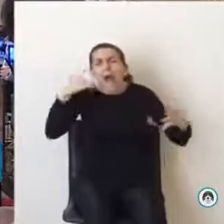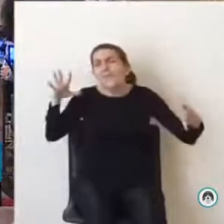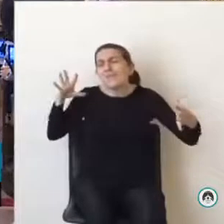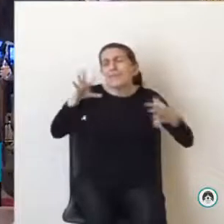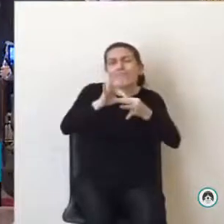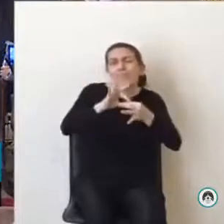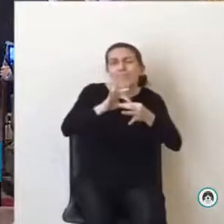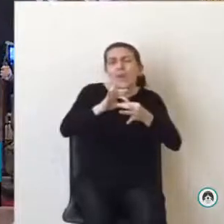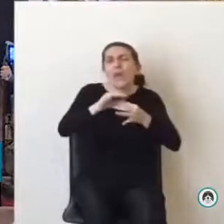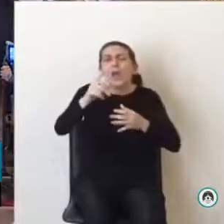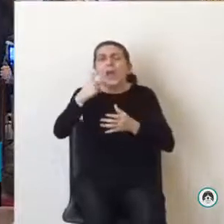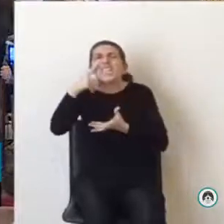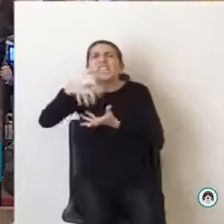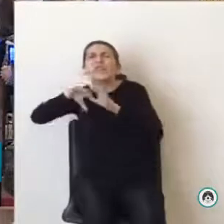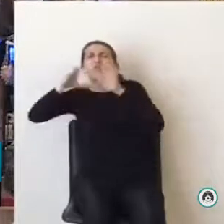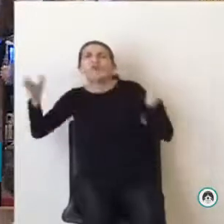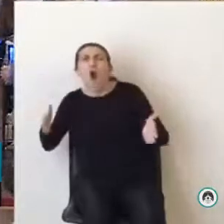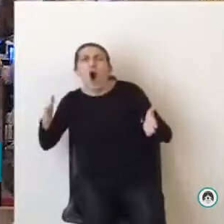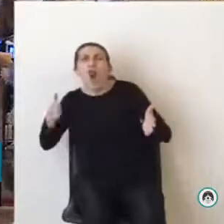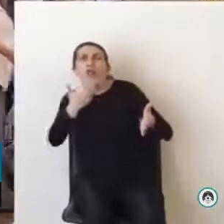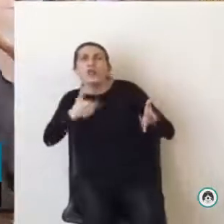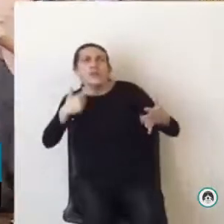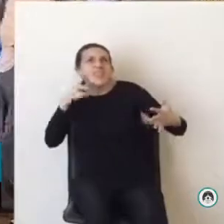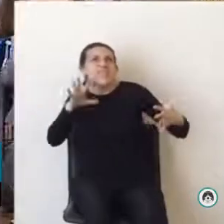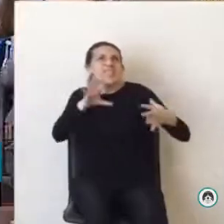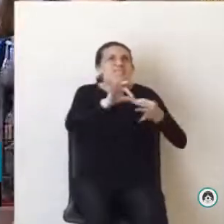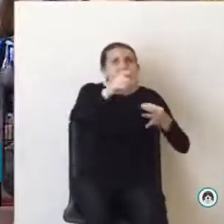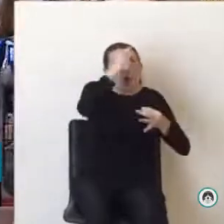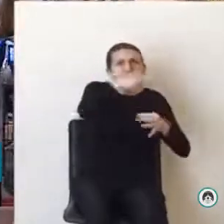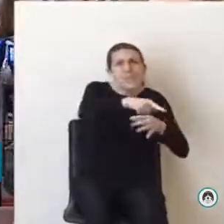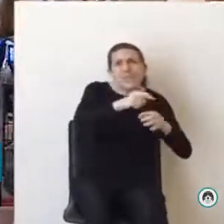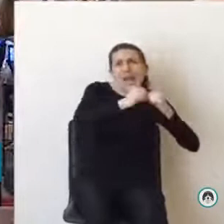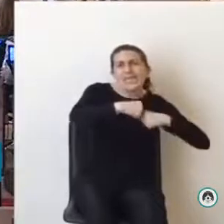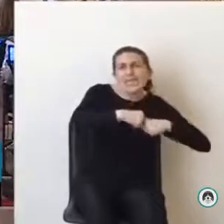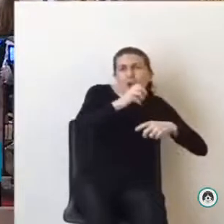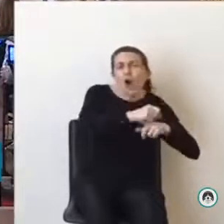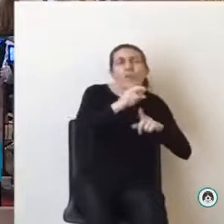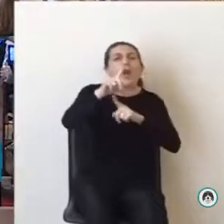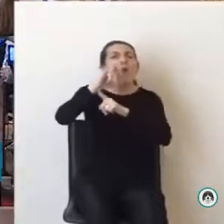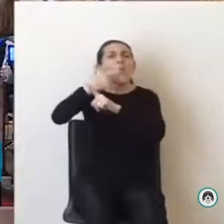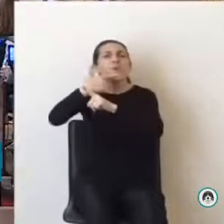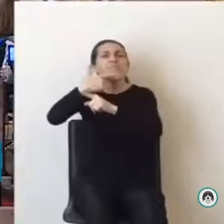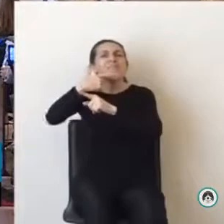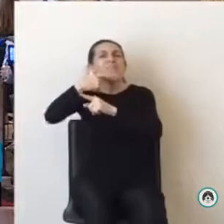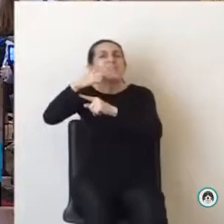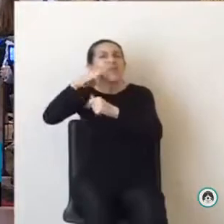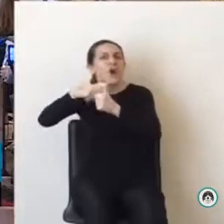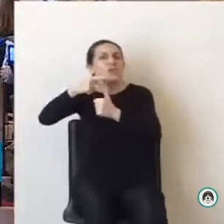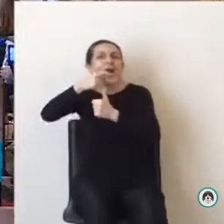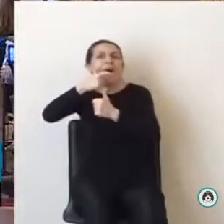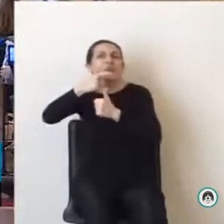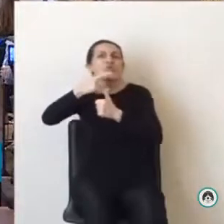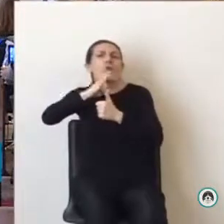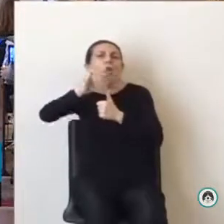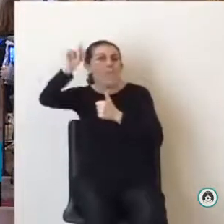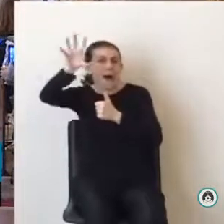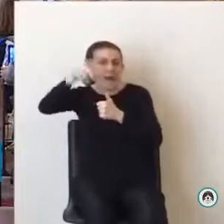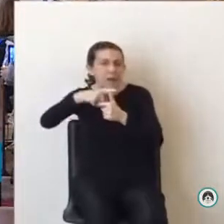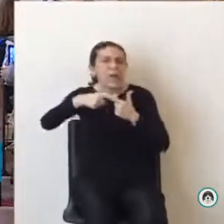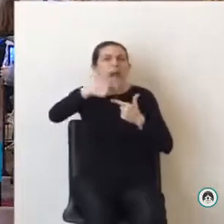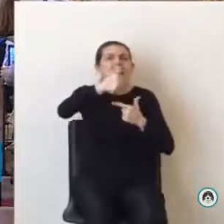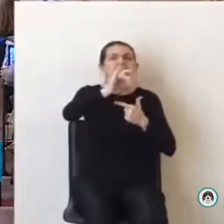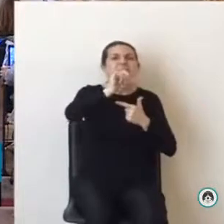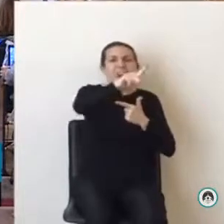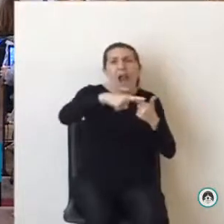policial e institucional en el país, Luis Espinosa en Tucumán, Rafael Nadal, pibes